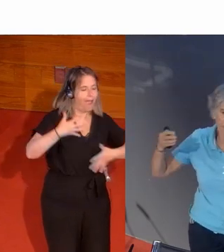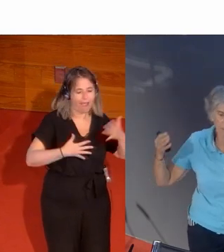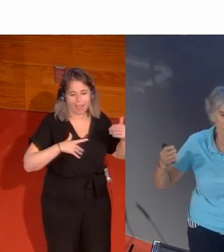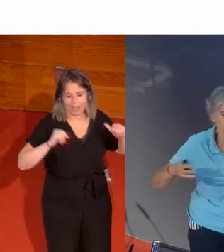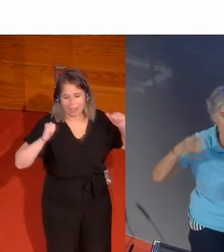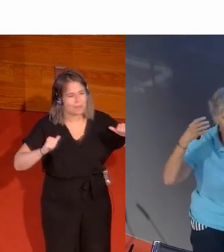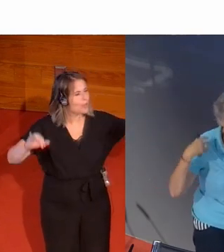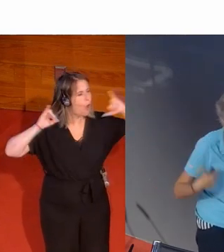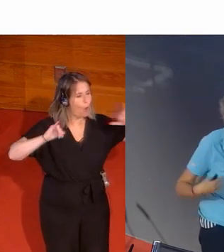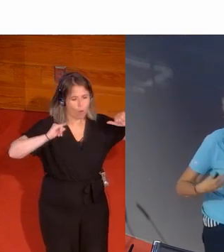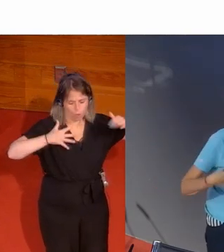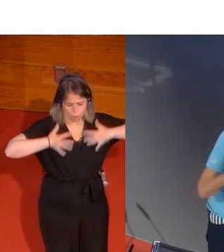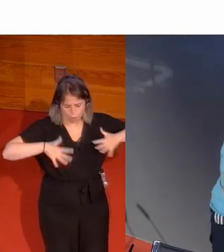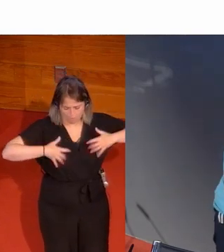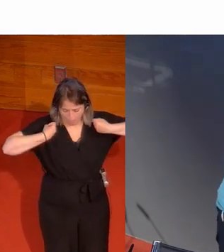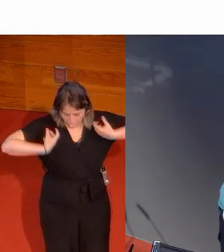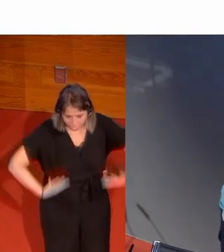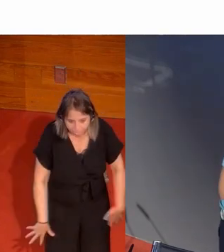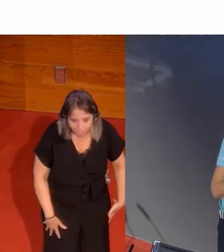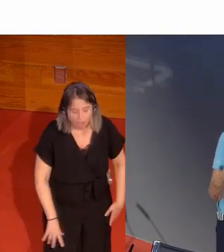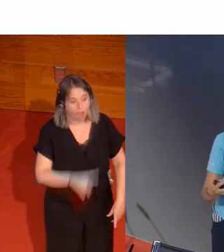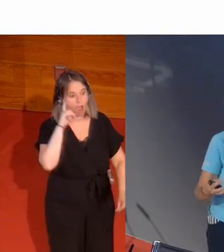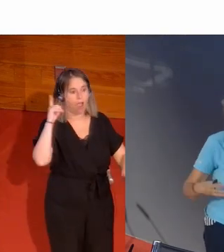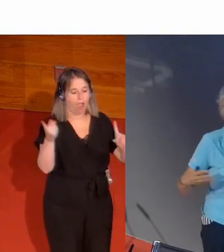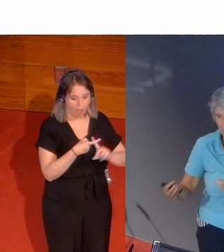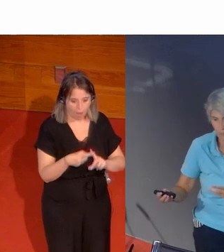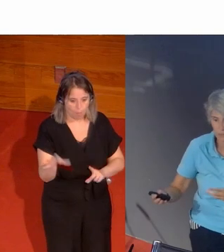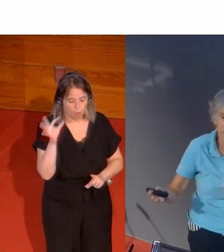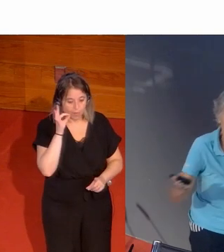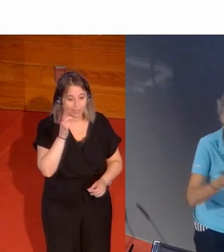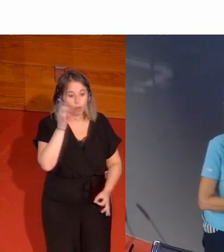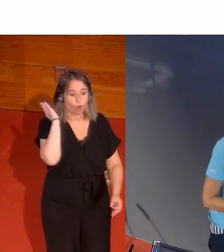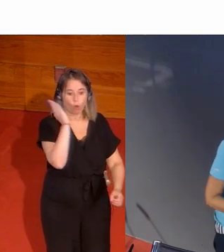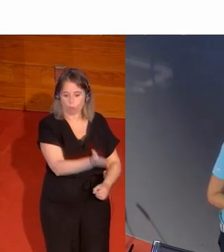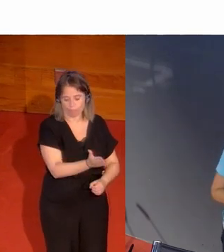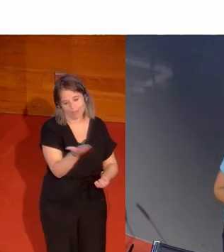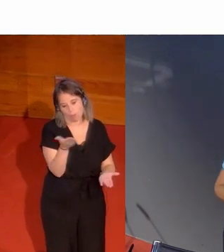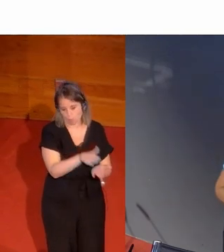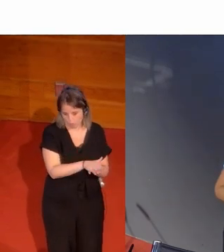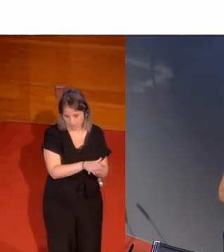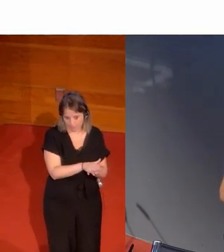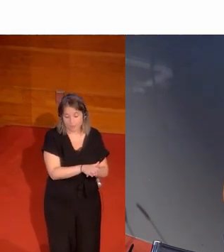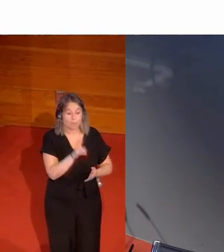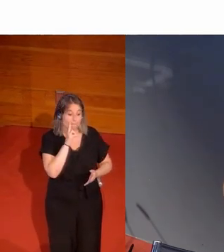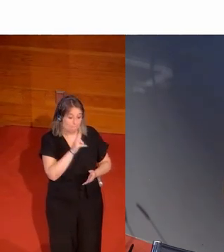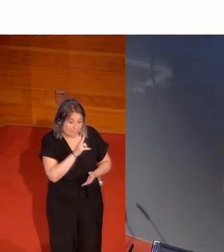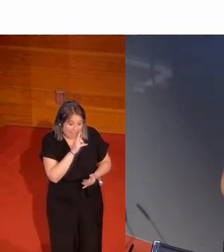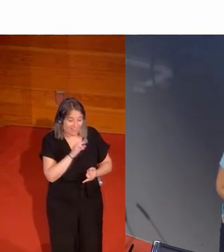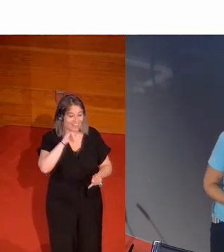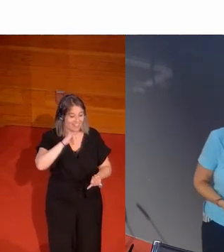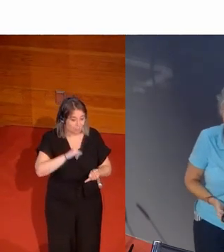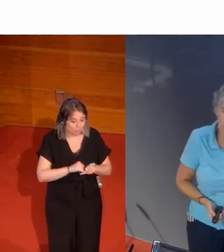a celebrarlo, se le cae la ropa, se descubre que es una mujer, es juzgada y condenada a muerte. Pero esa condición de madre, esposa, hija